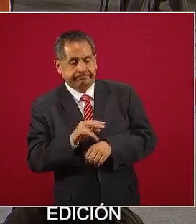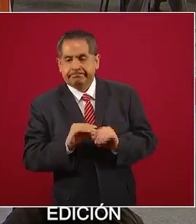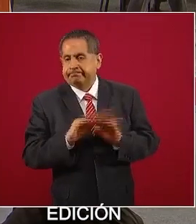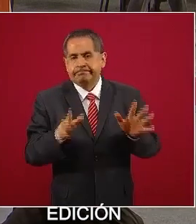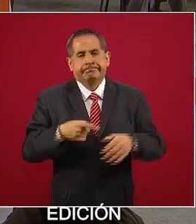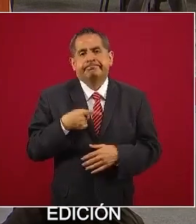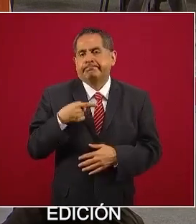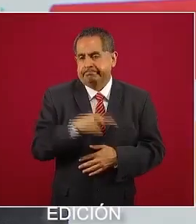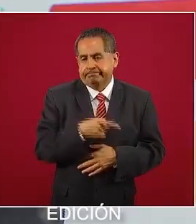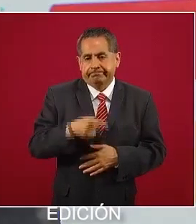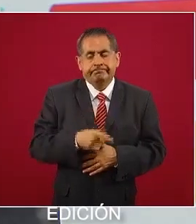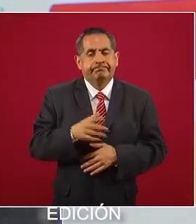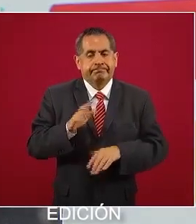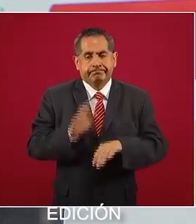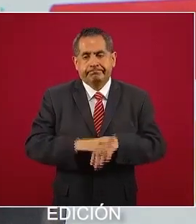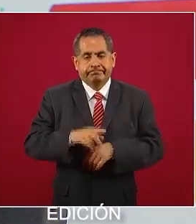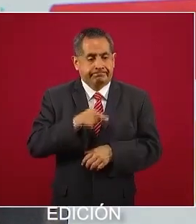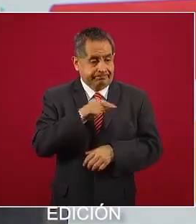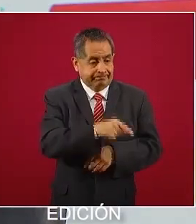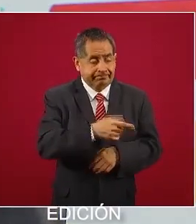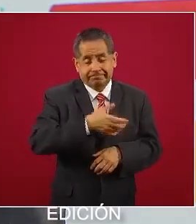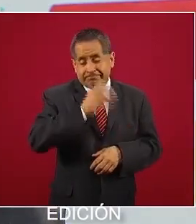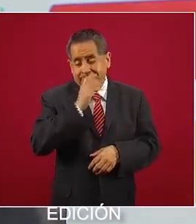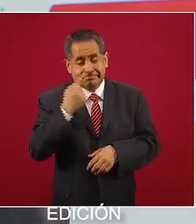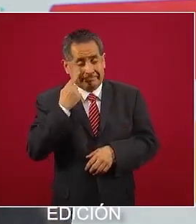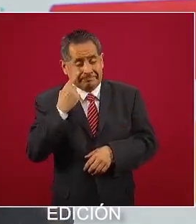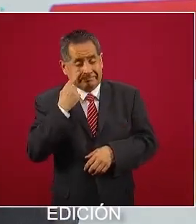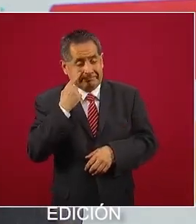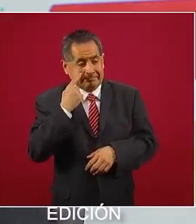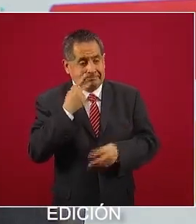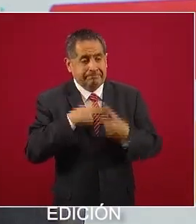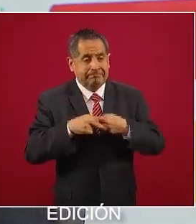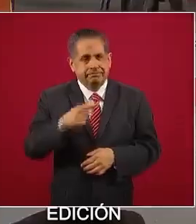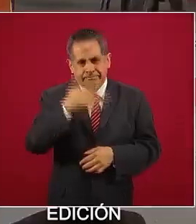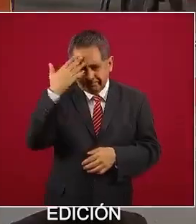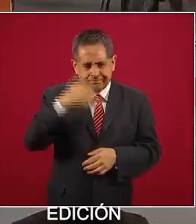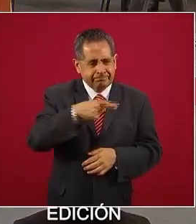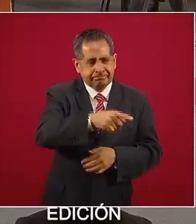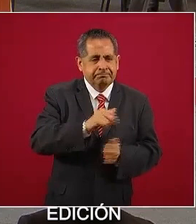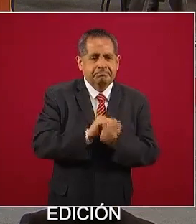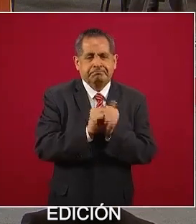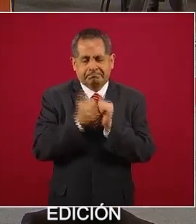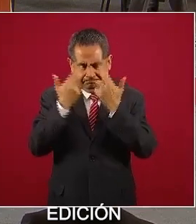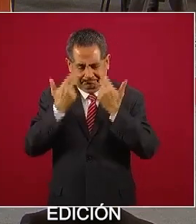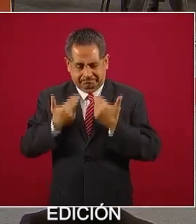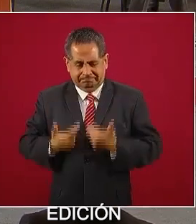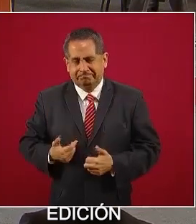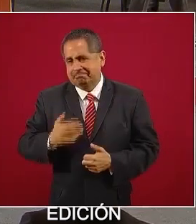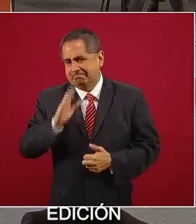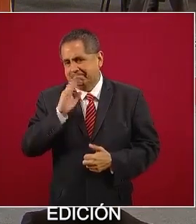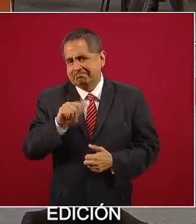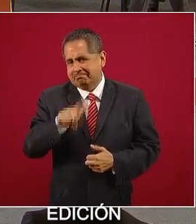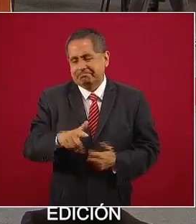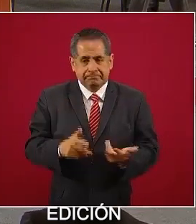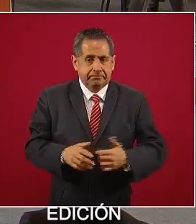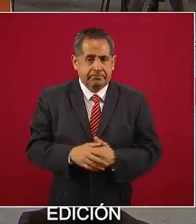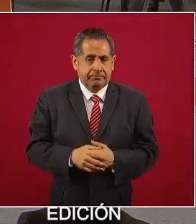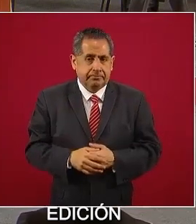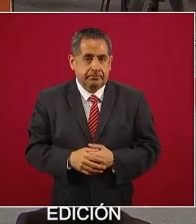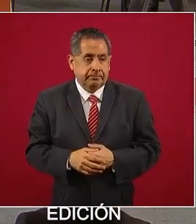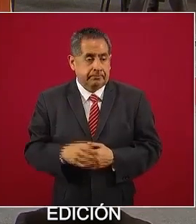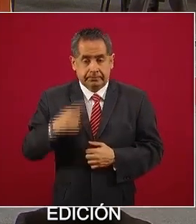consistentes y grandes contribuyentes a la alimentación no saludable. Lo que vemos en la siguiente diapositiva es